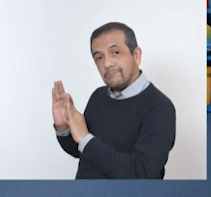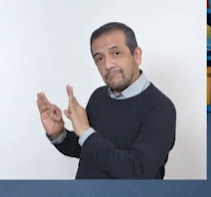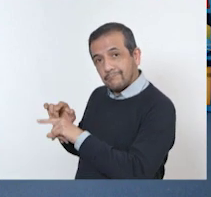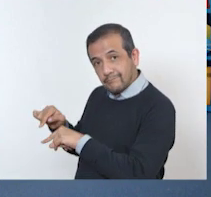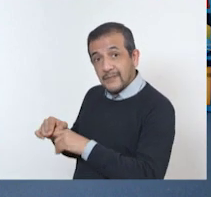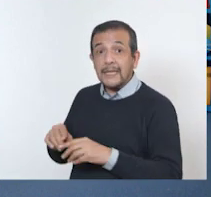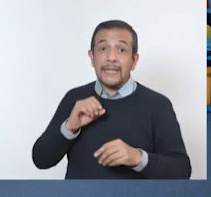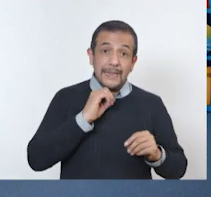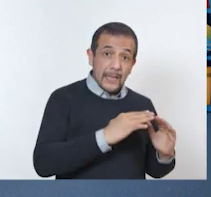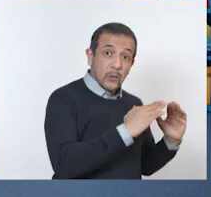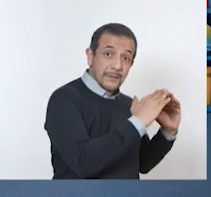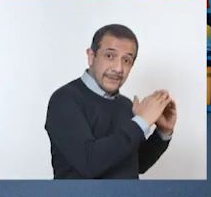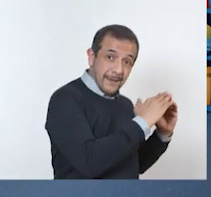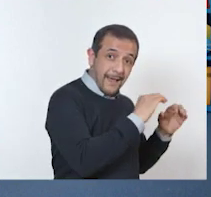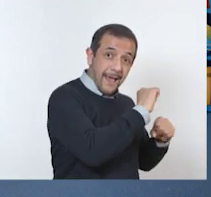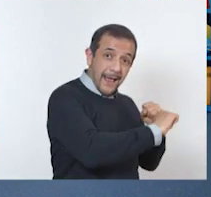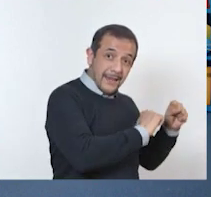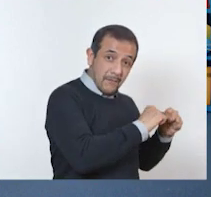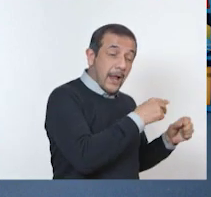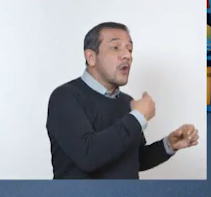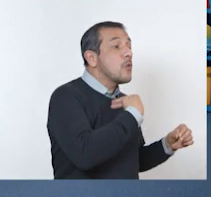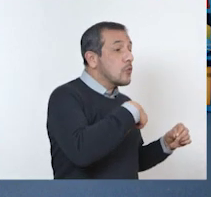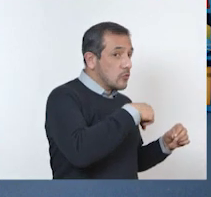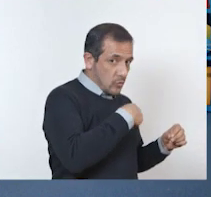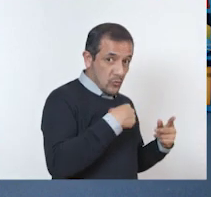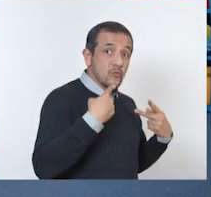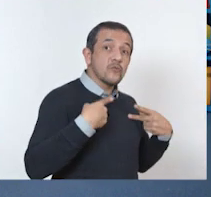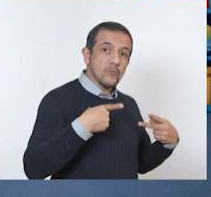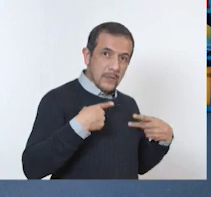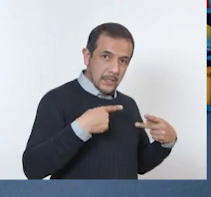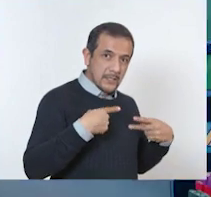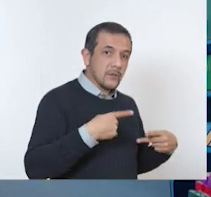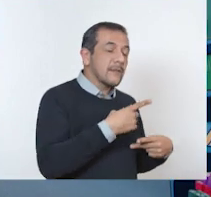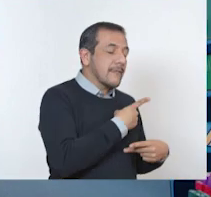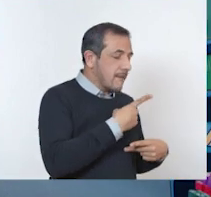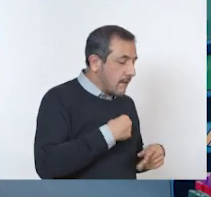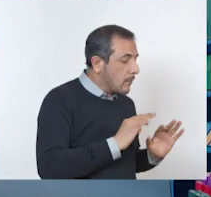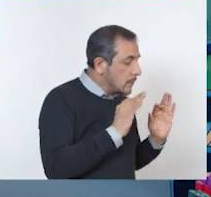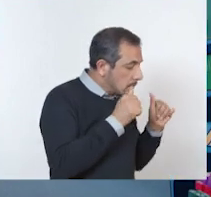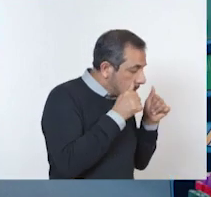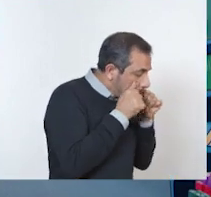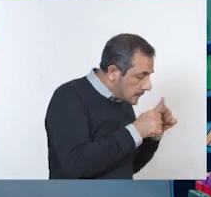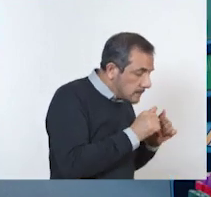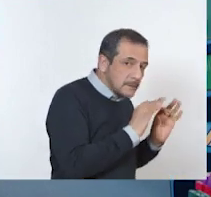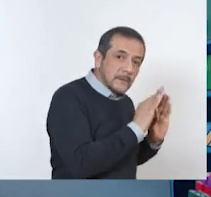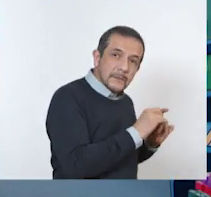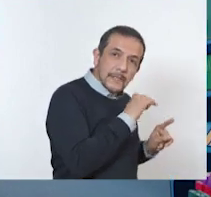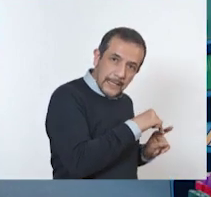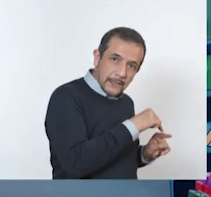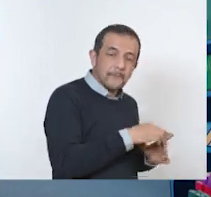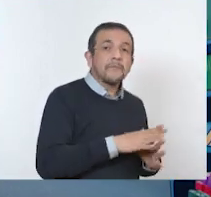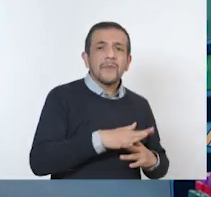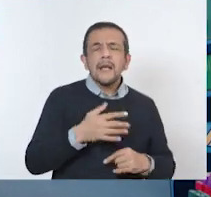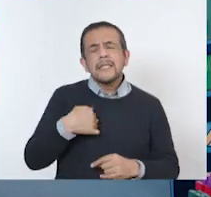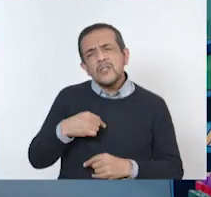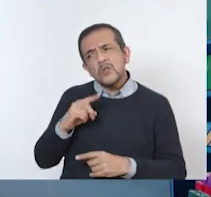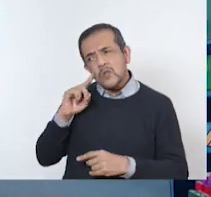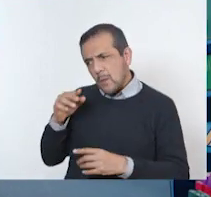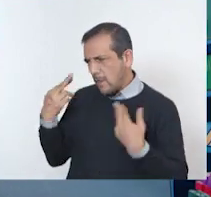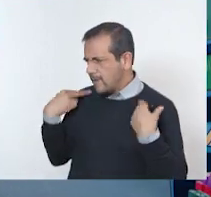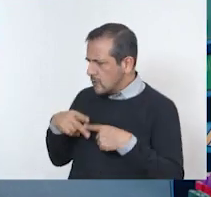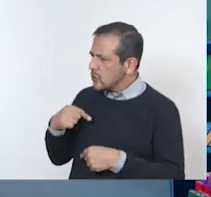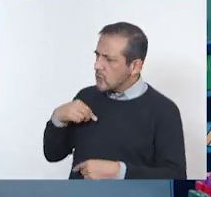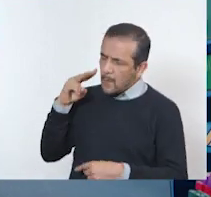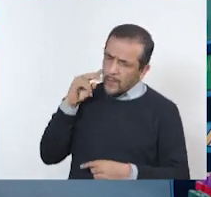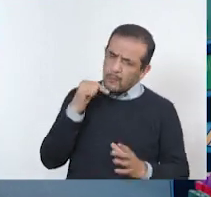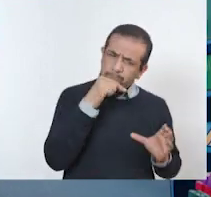domésticos somos directamente nosotros los que los cuidamos. Wow. Maestro, a ver los animales domésticos me doy cuenta